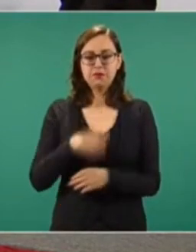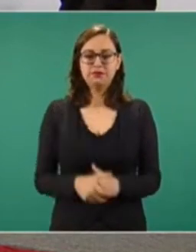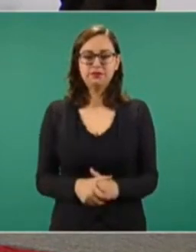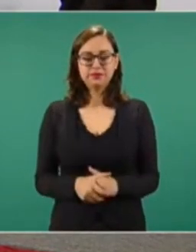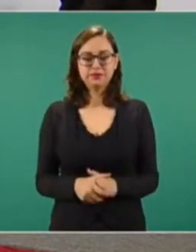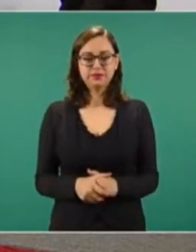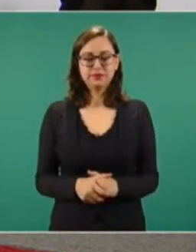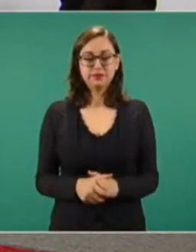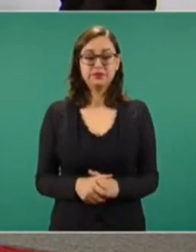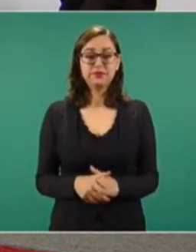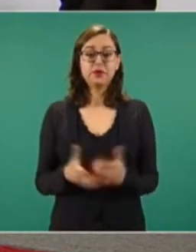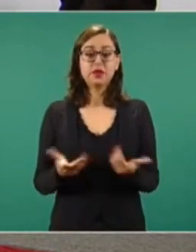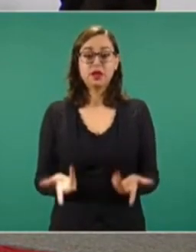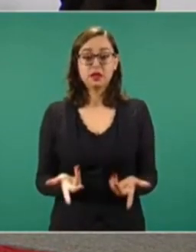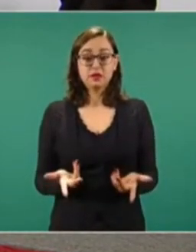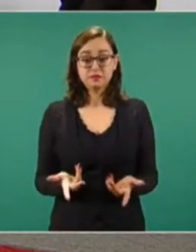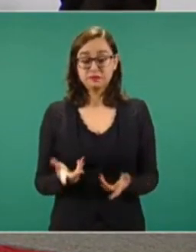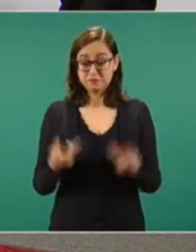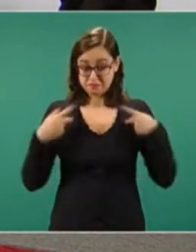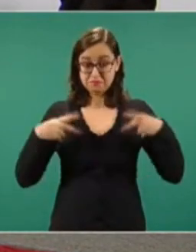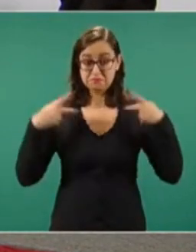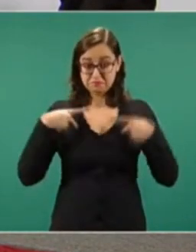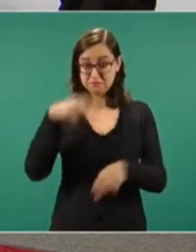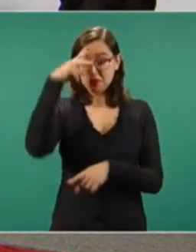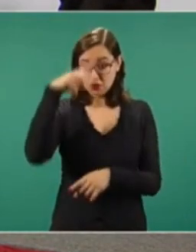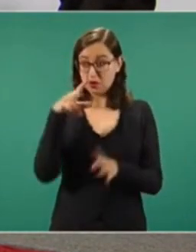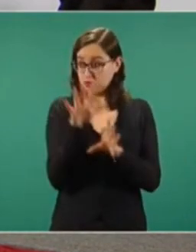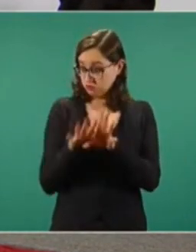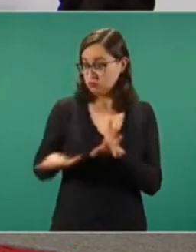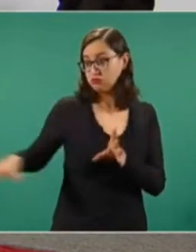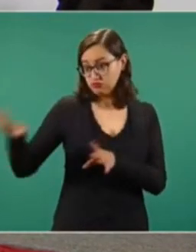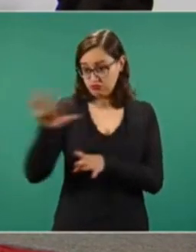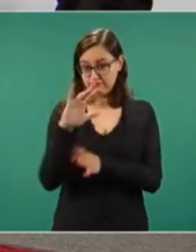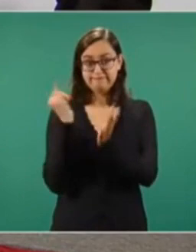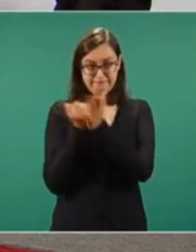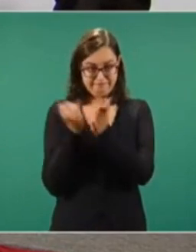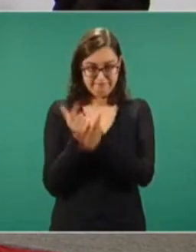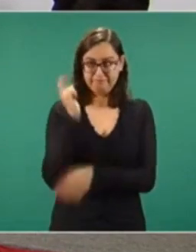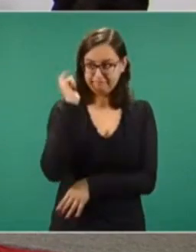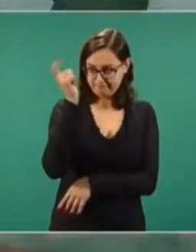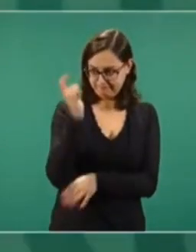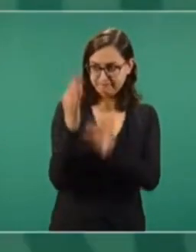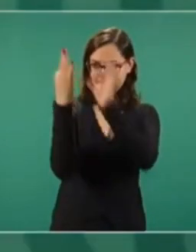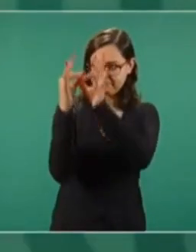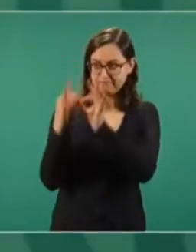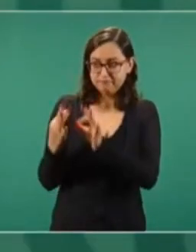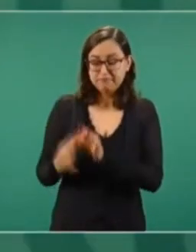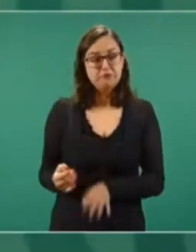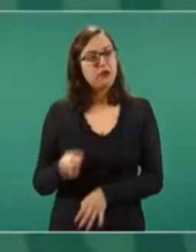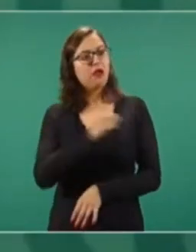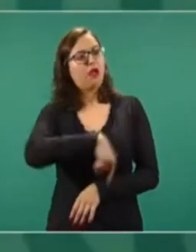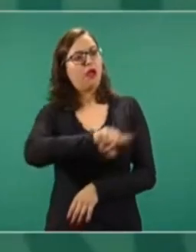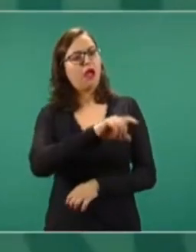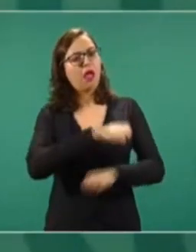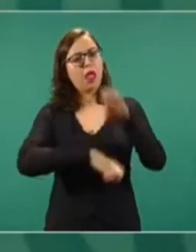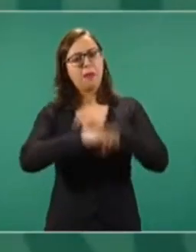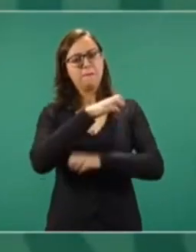Pagaban impuestos todos los mexicanos, menos los potentados, las grandes corporaciones.